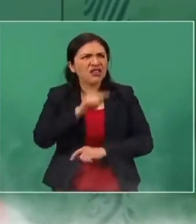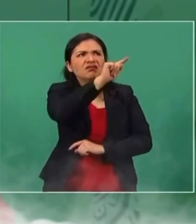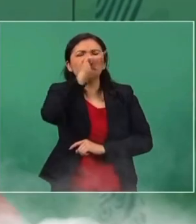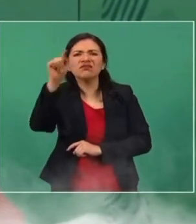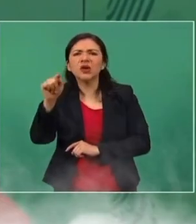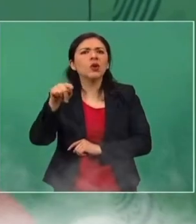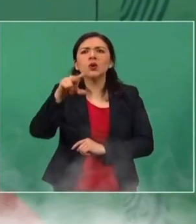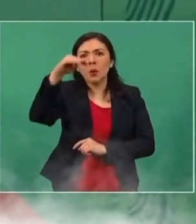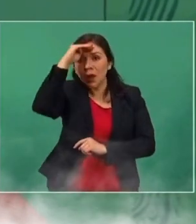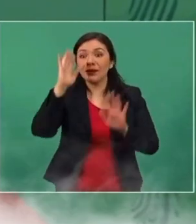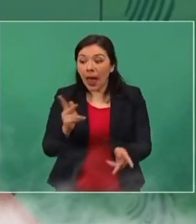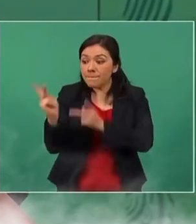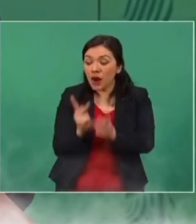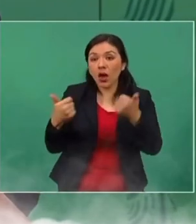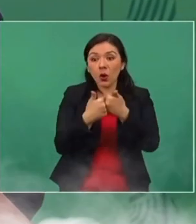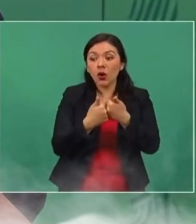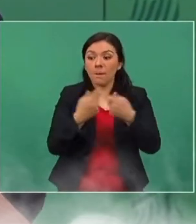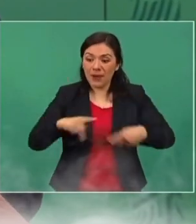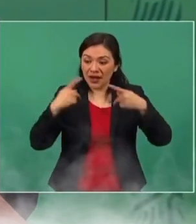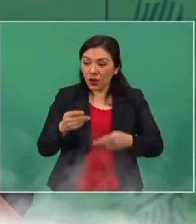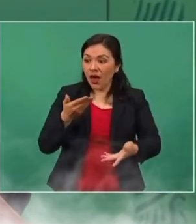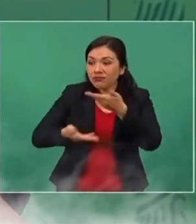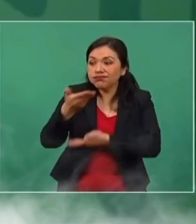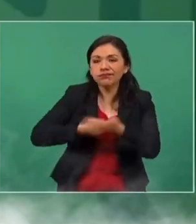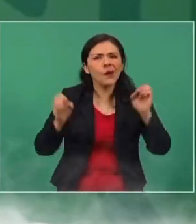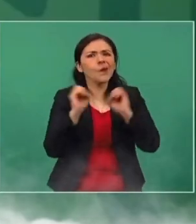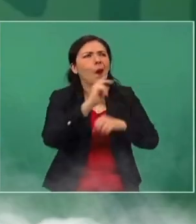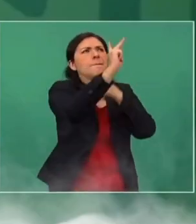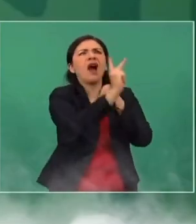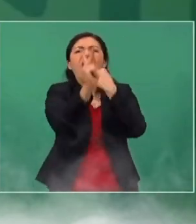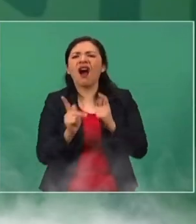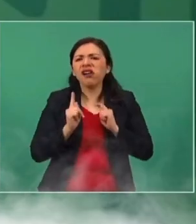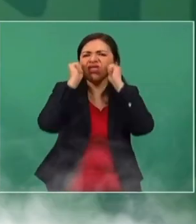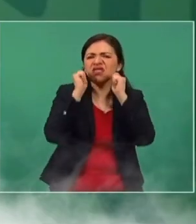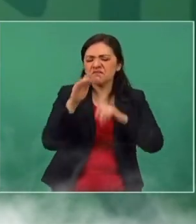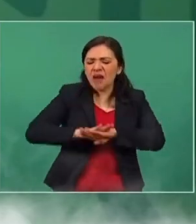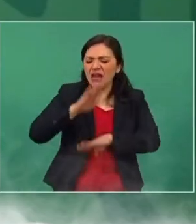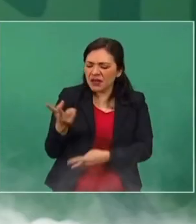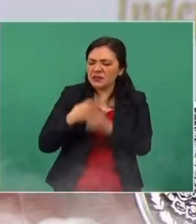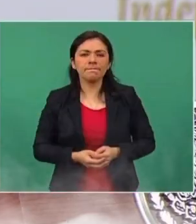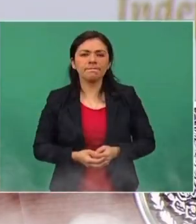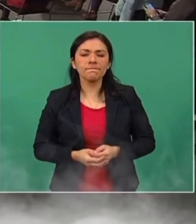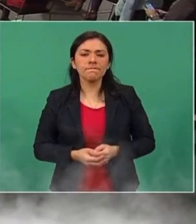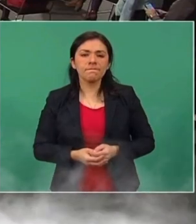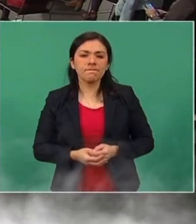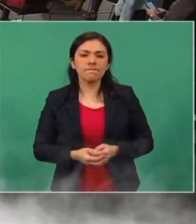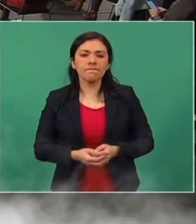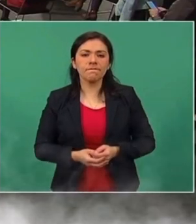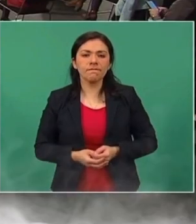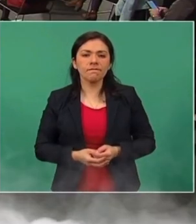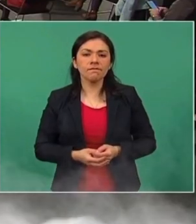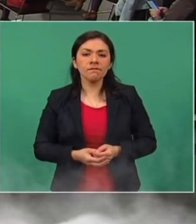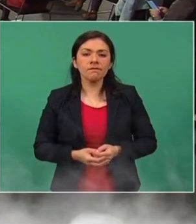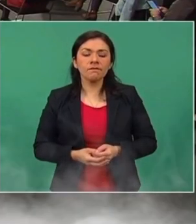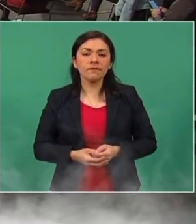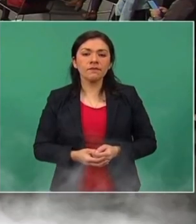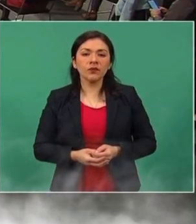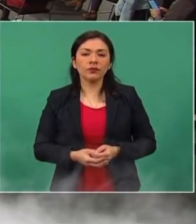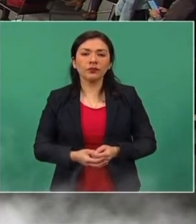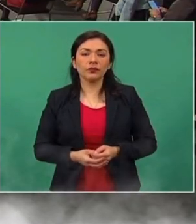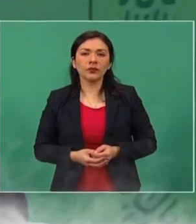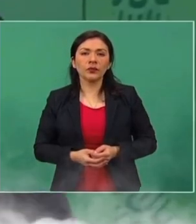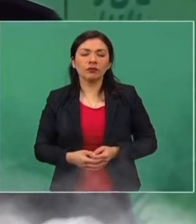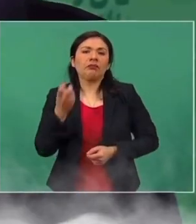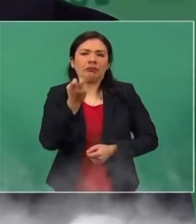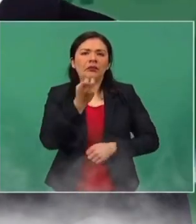consenso de países productores. Entonces, grandes potencias deciden producir más. Y bueno, ¿qué está